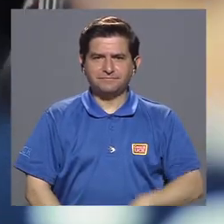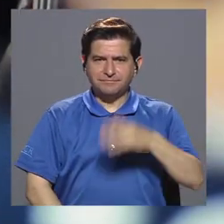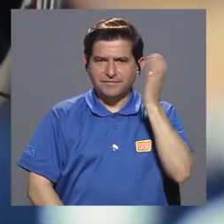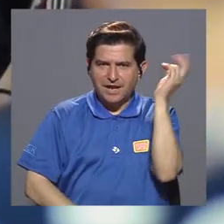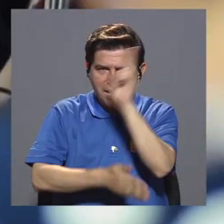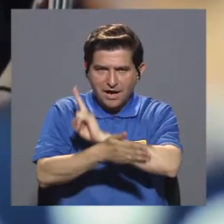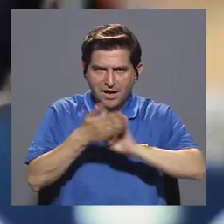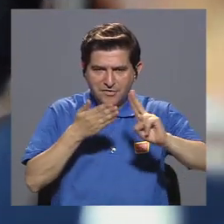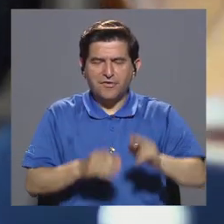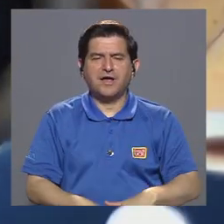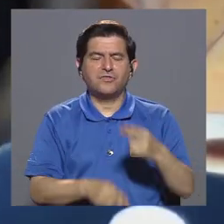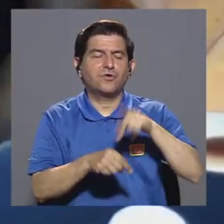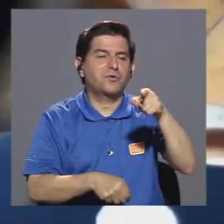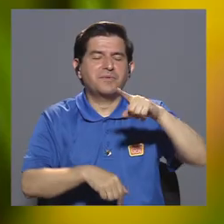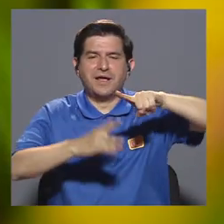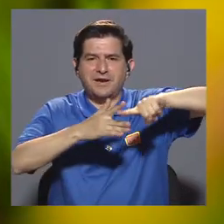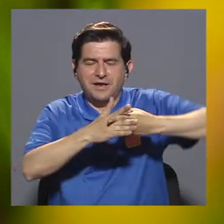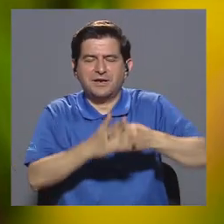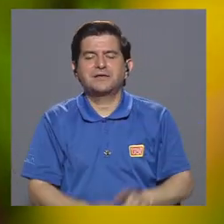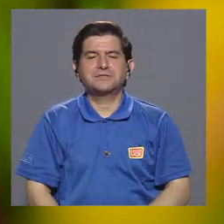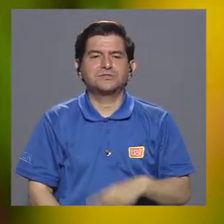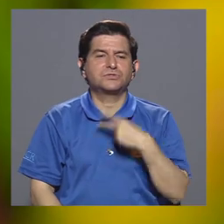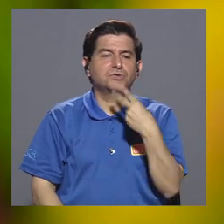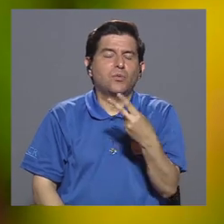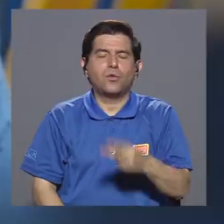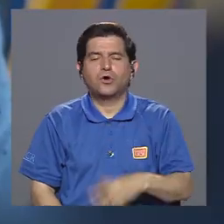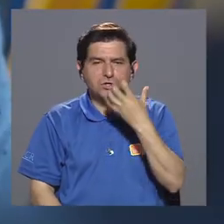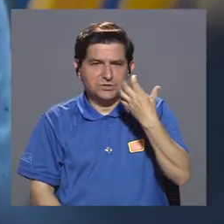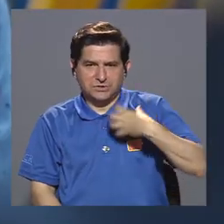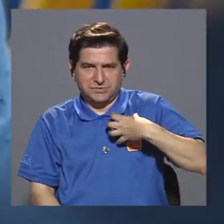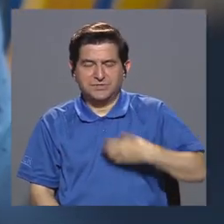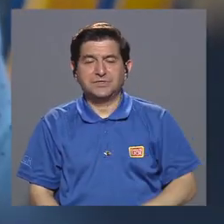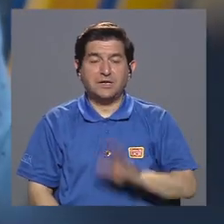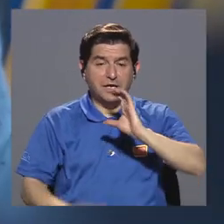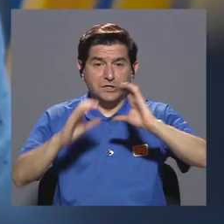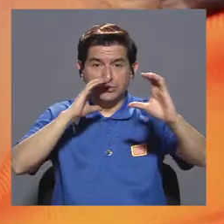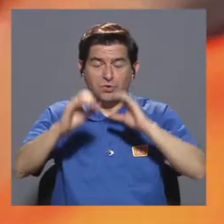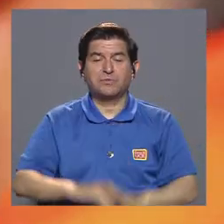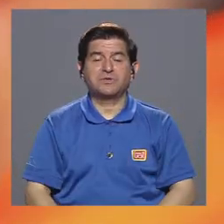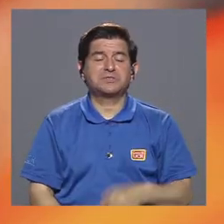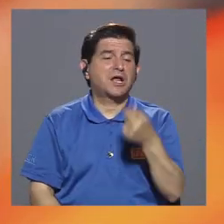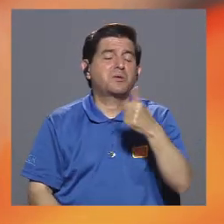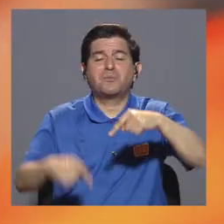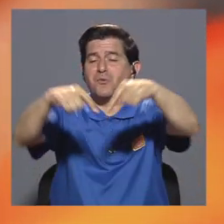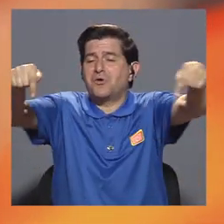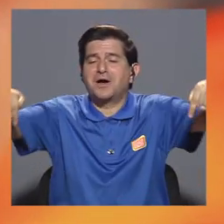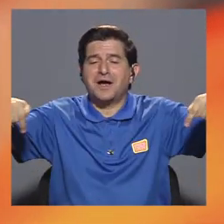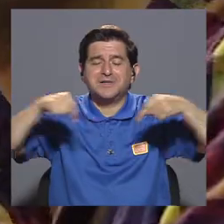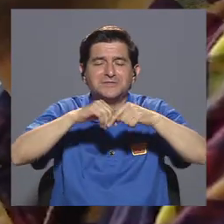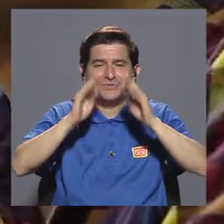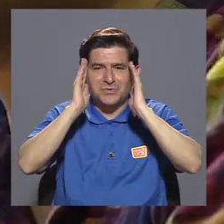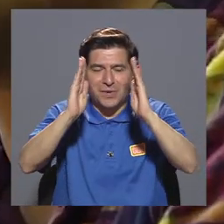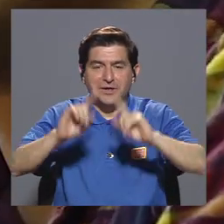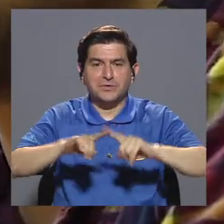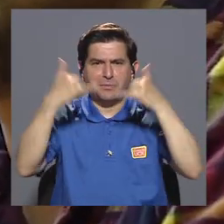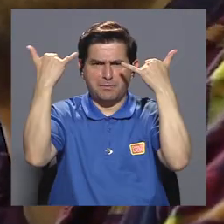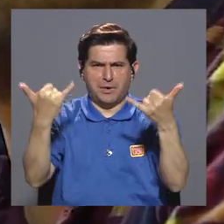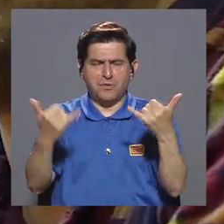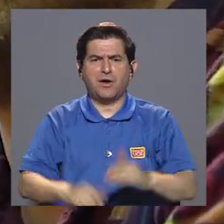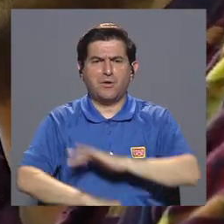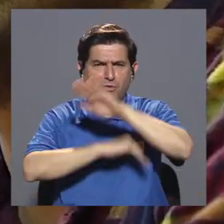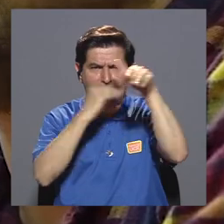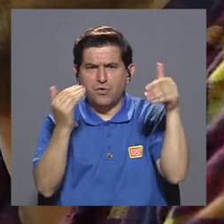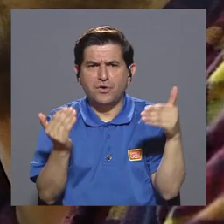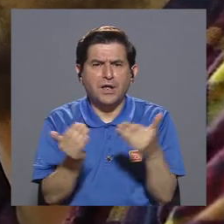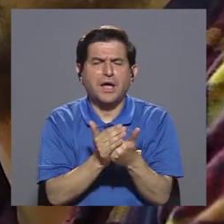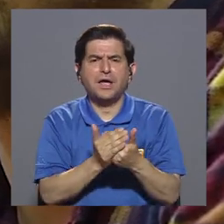A Radio Universidad se le llamaba en sus inicios la voz de la manzana, porque su transmisión alcanzaba unas pocas cuadras. Pero ahora se